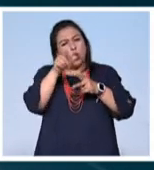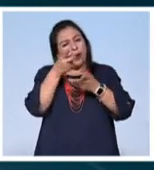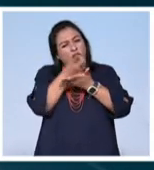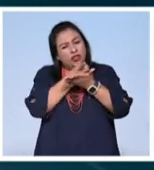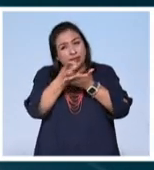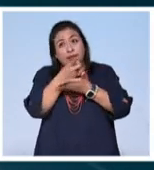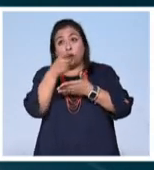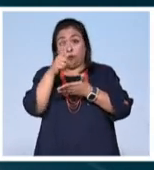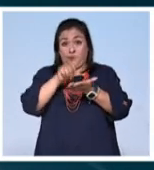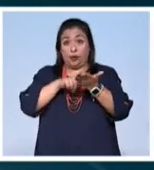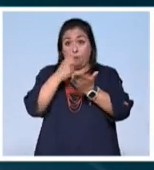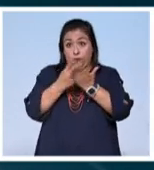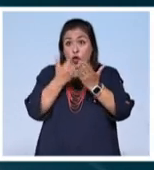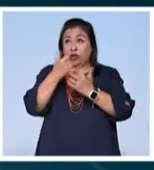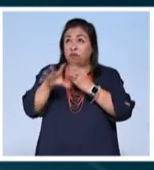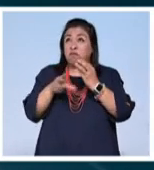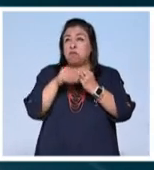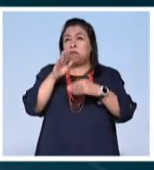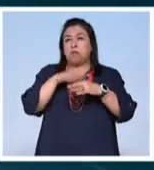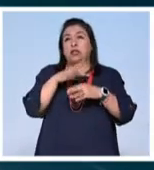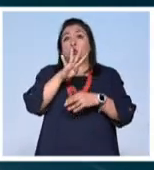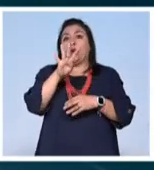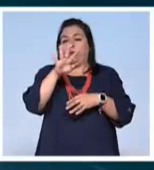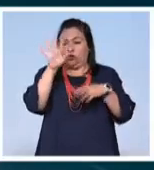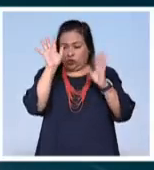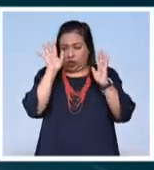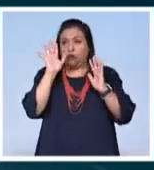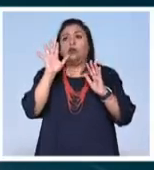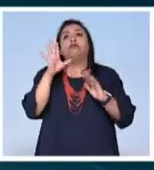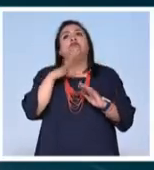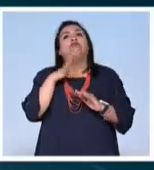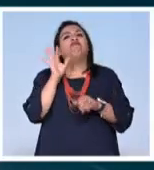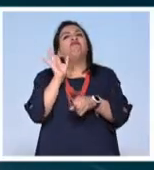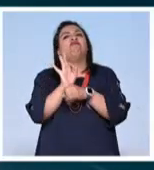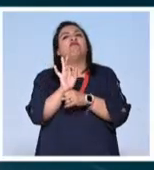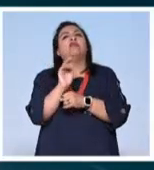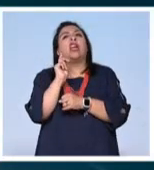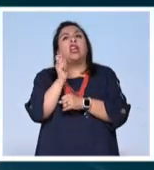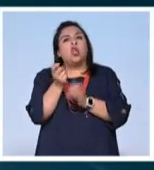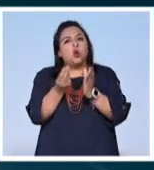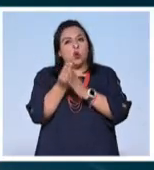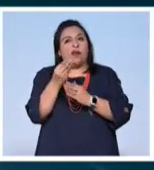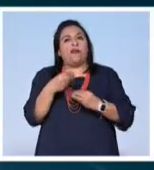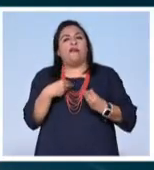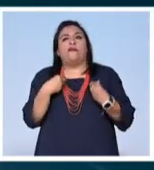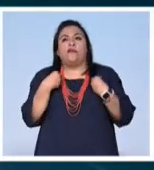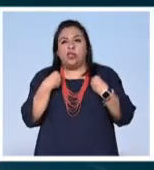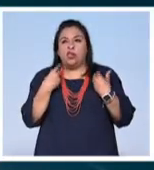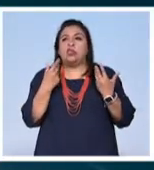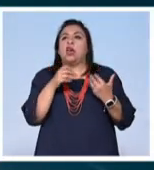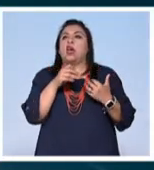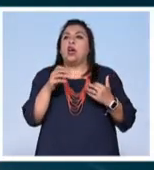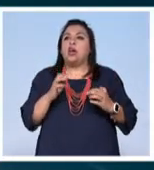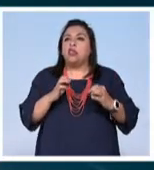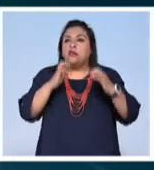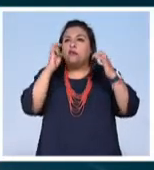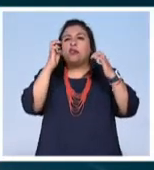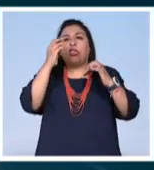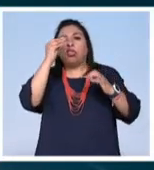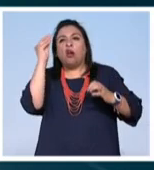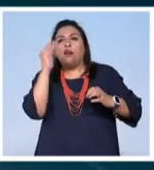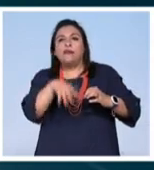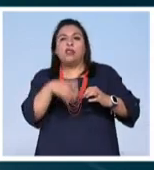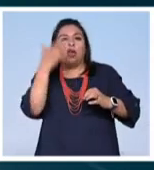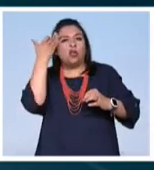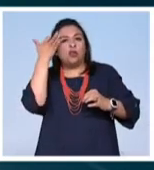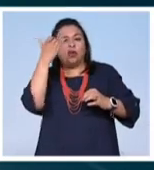En sus proyectos que ya suman más de 400 apuestan por darle una nueva vida que le dan edificios olvidados en